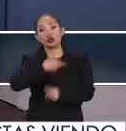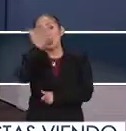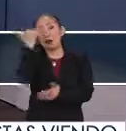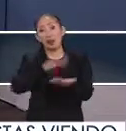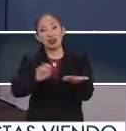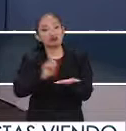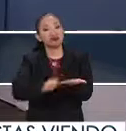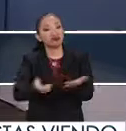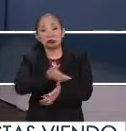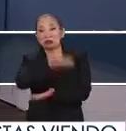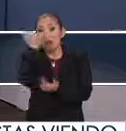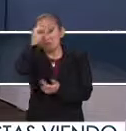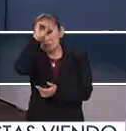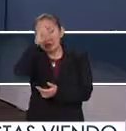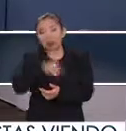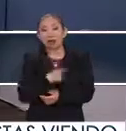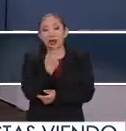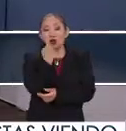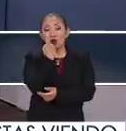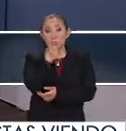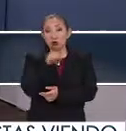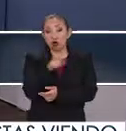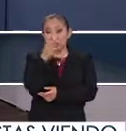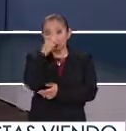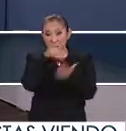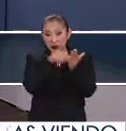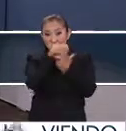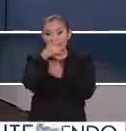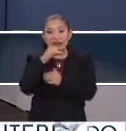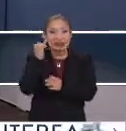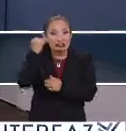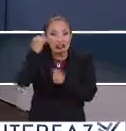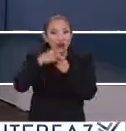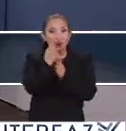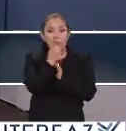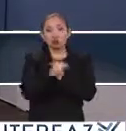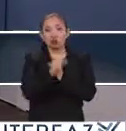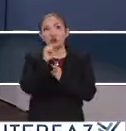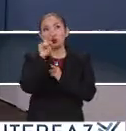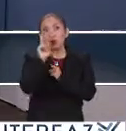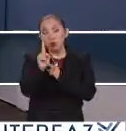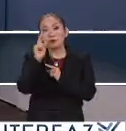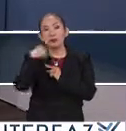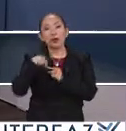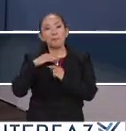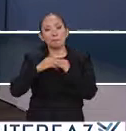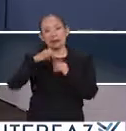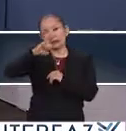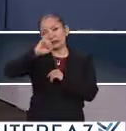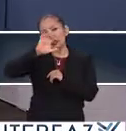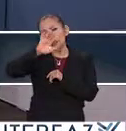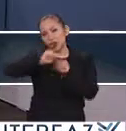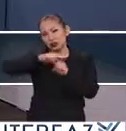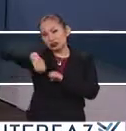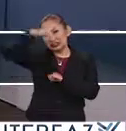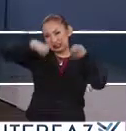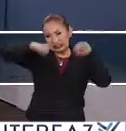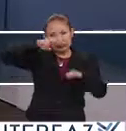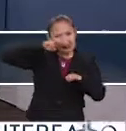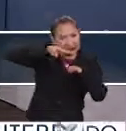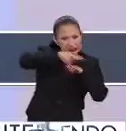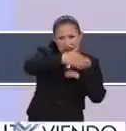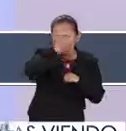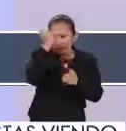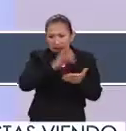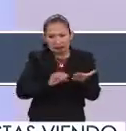escribir. De estos, 1.3 millones son indígenas, 1.1 millones son mayores de 65 años y al día de